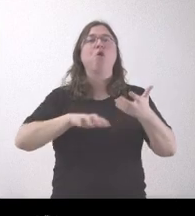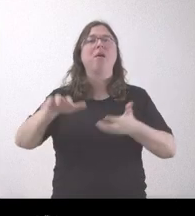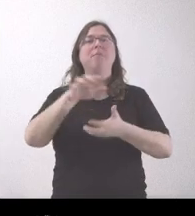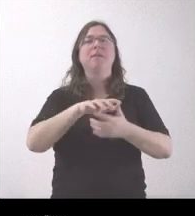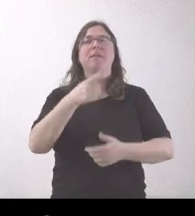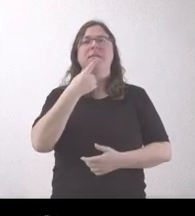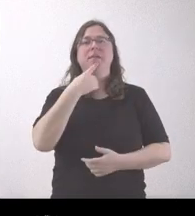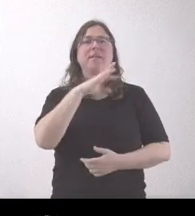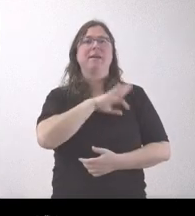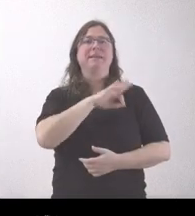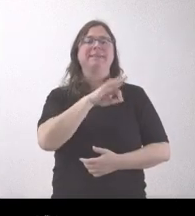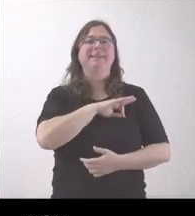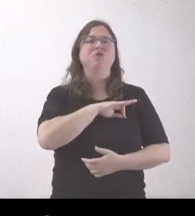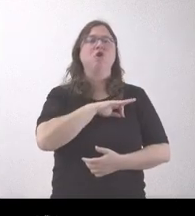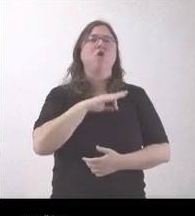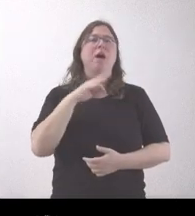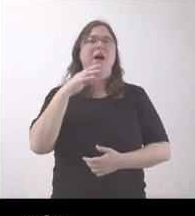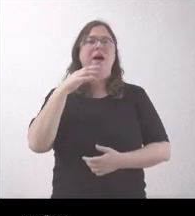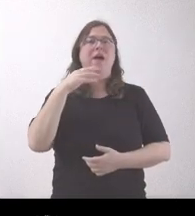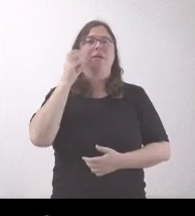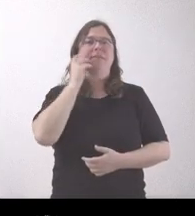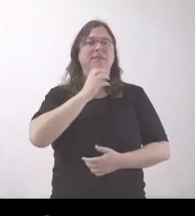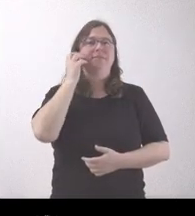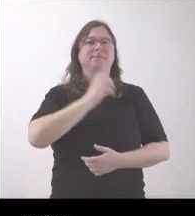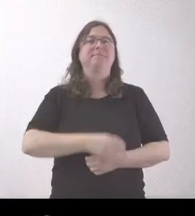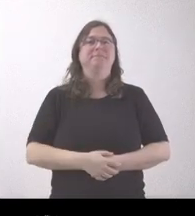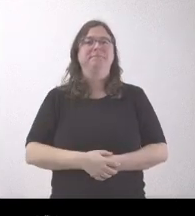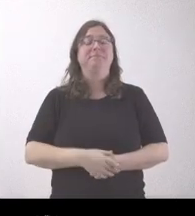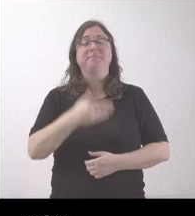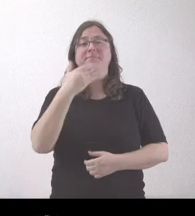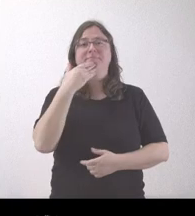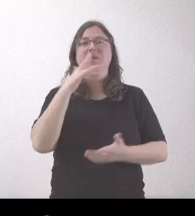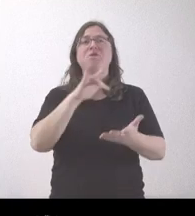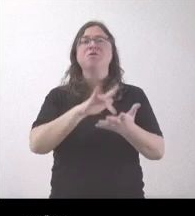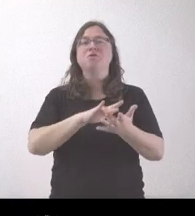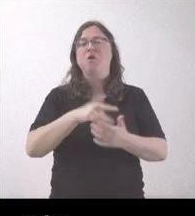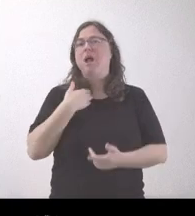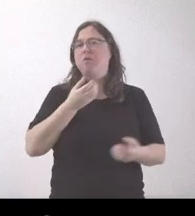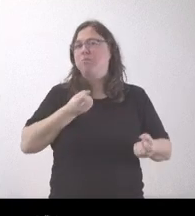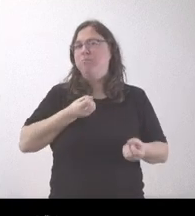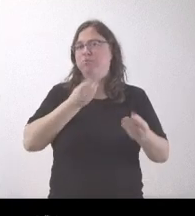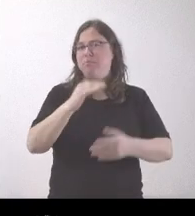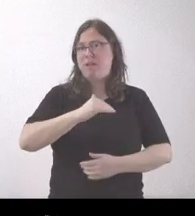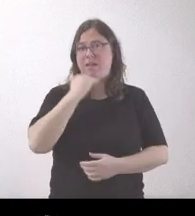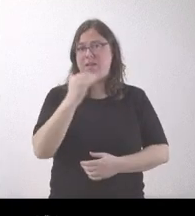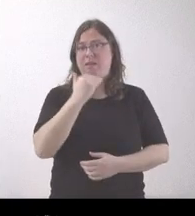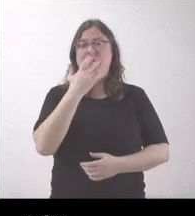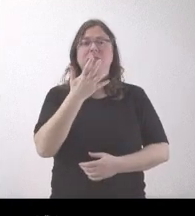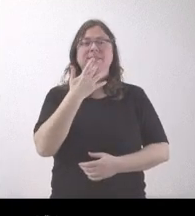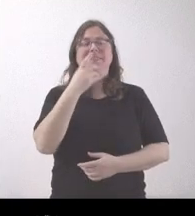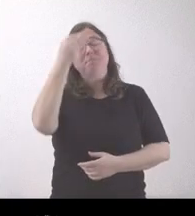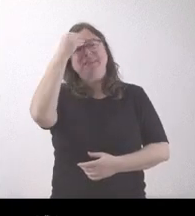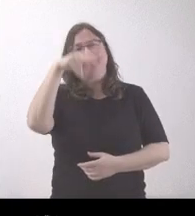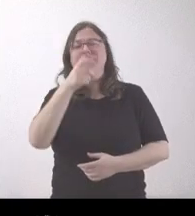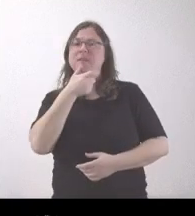del señor Abascal. No sé si la Junta, en la reunión, han tenido oportunidad de comentar y si entienden que se trata de unos insultos